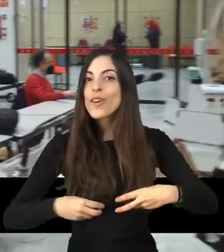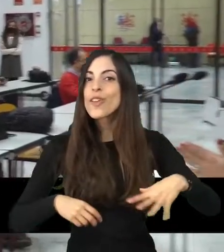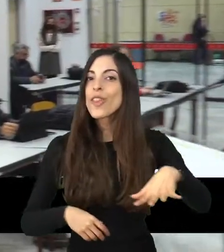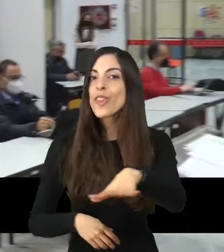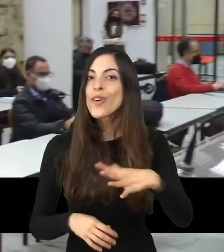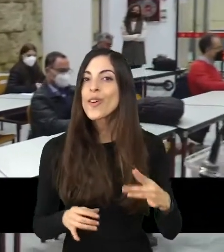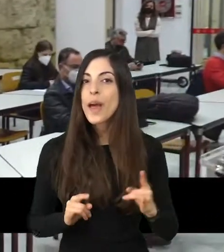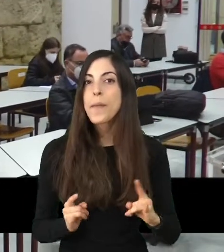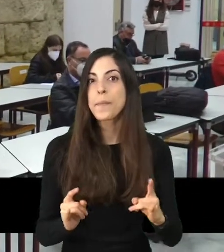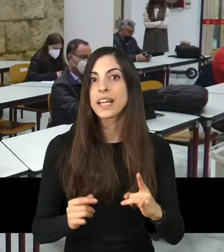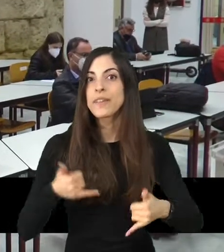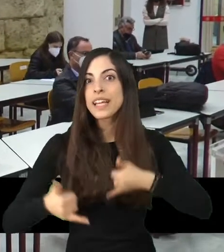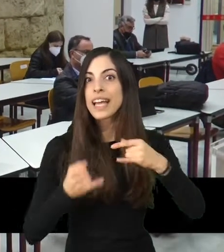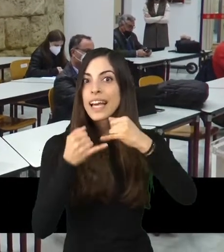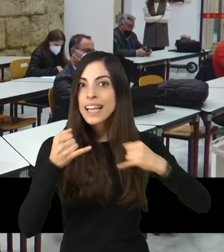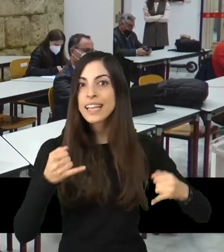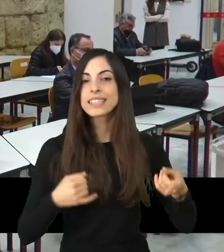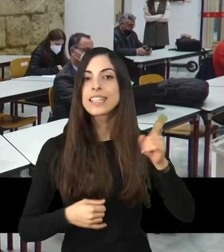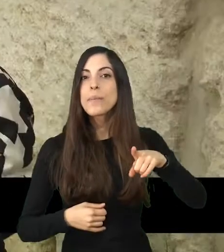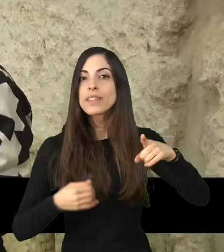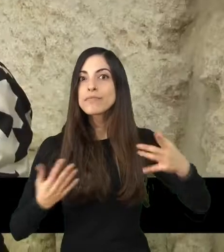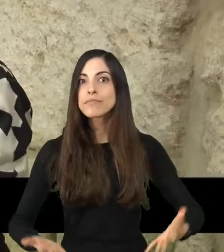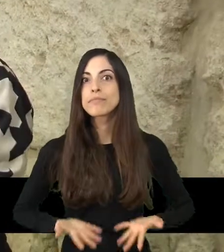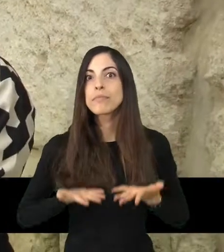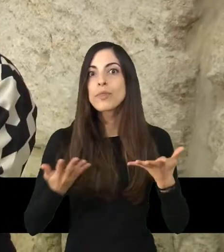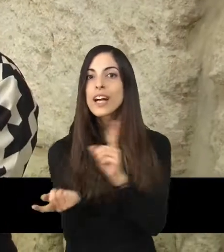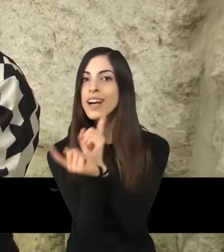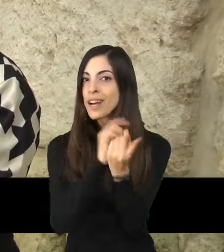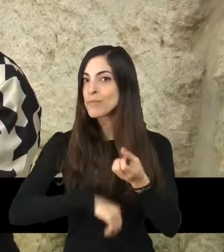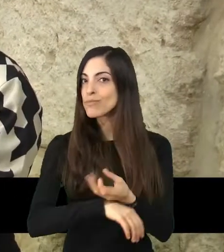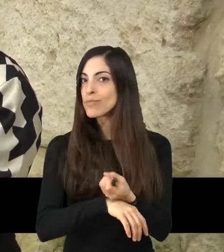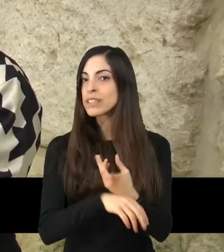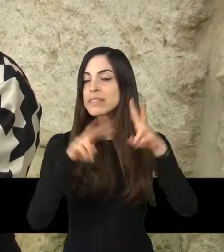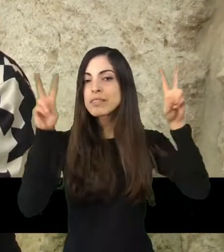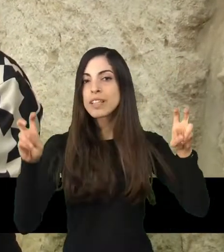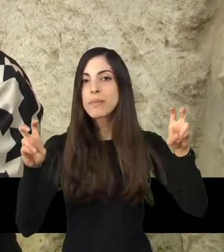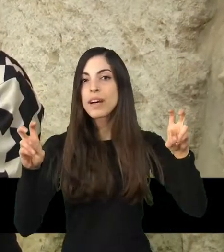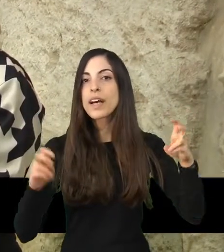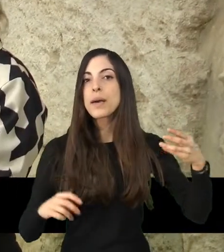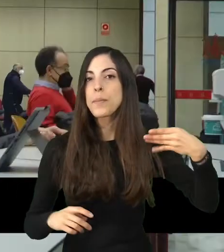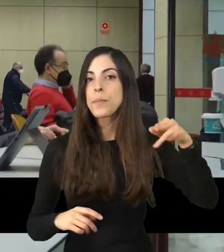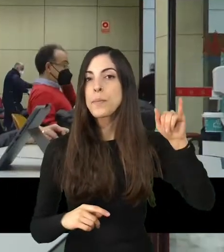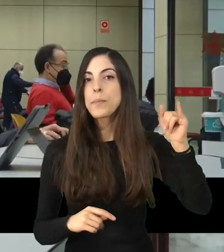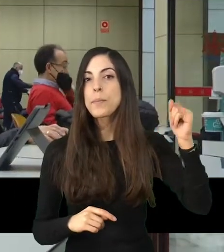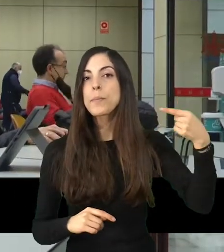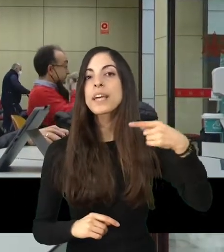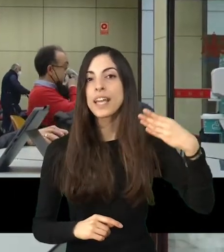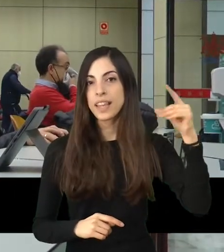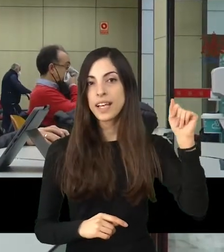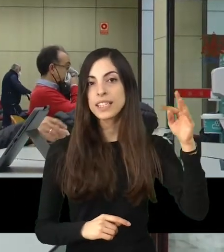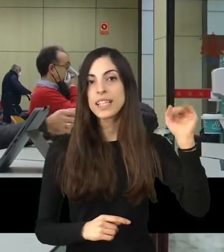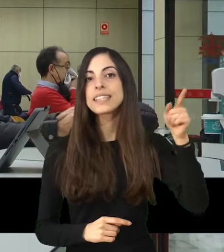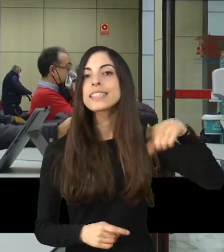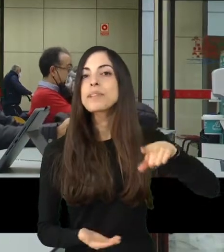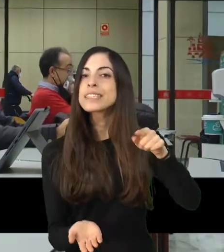La renovación del parque de bicicletas eléctricas y un buen impulso a la transición digital en materia de Big Data y destino